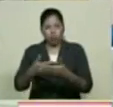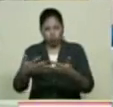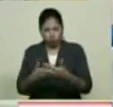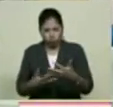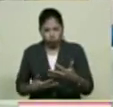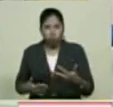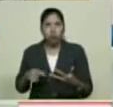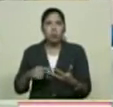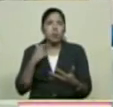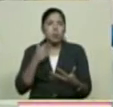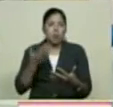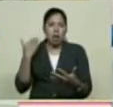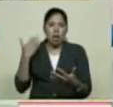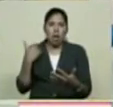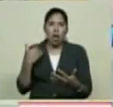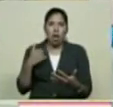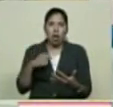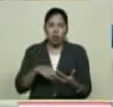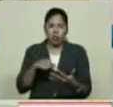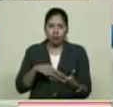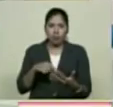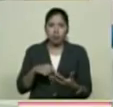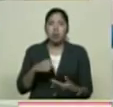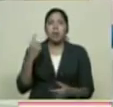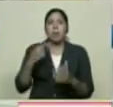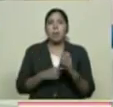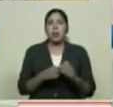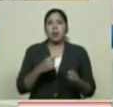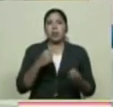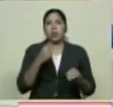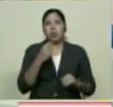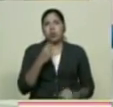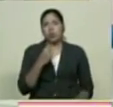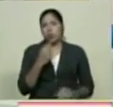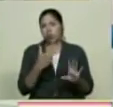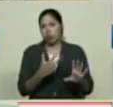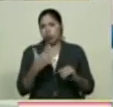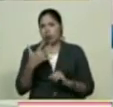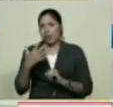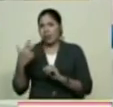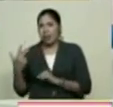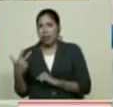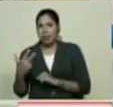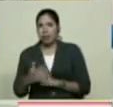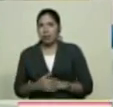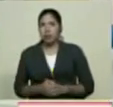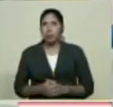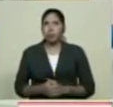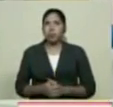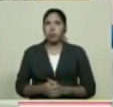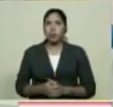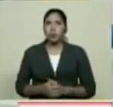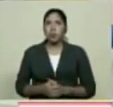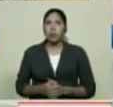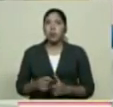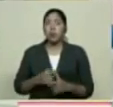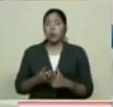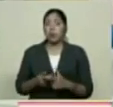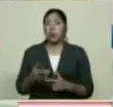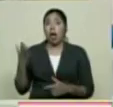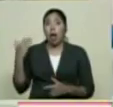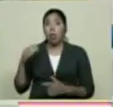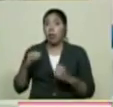finalidad Mérida pertenecía a Mérida cuando se crea como provincia Se queda sin acceso al mar De tal manera que había que